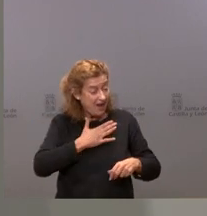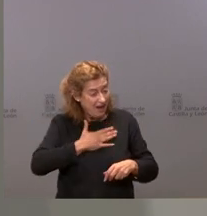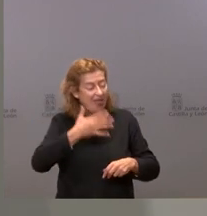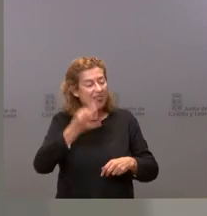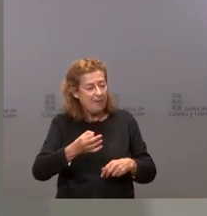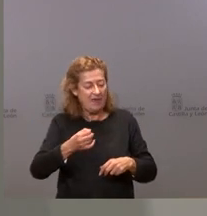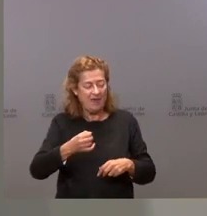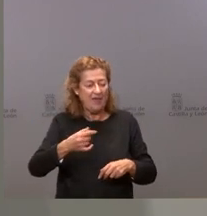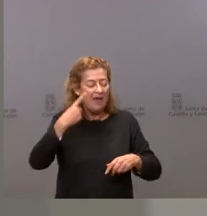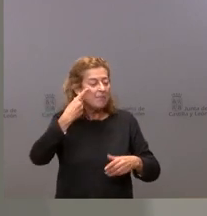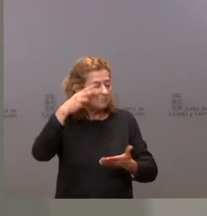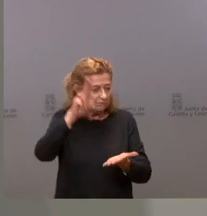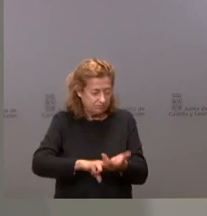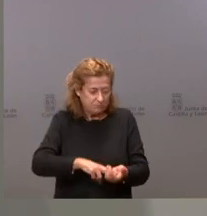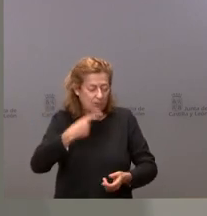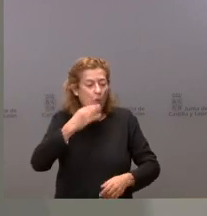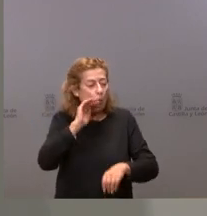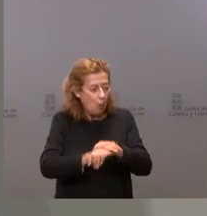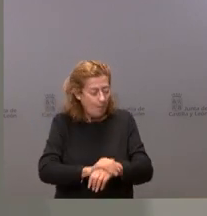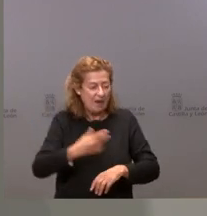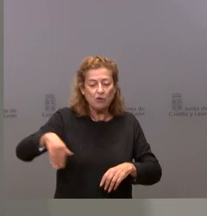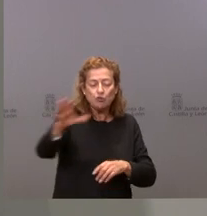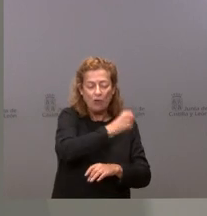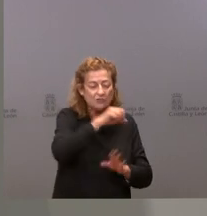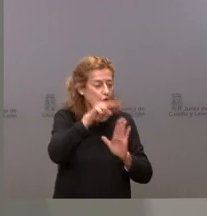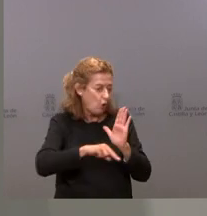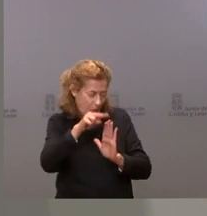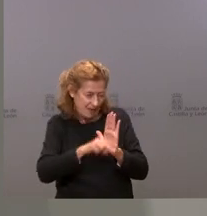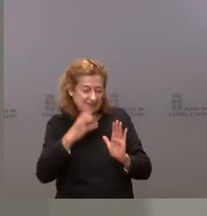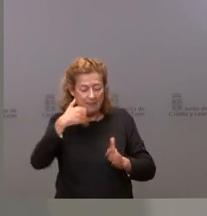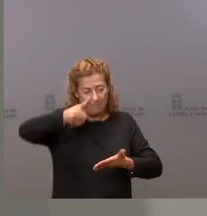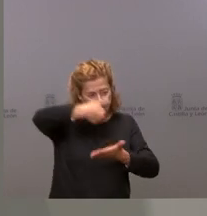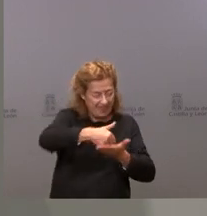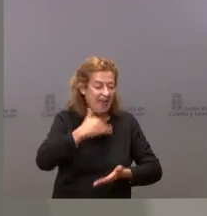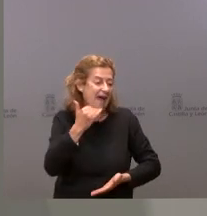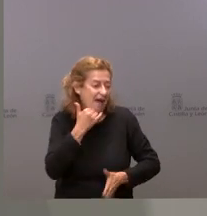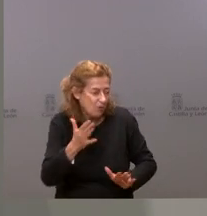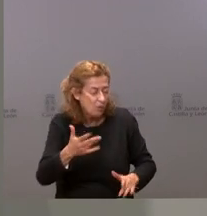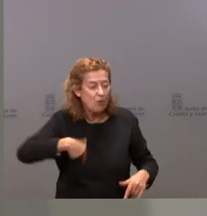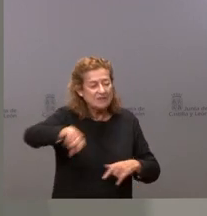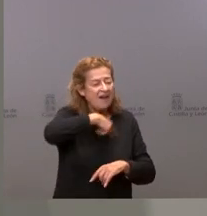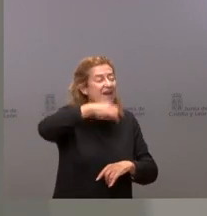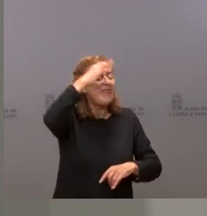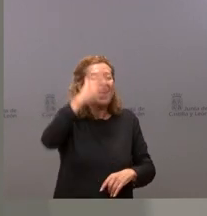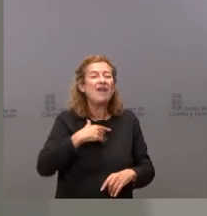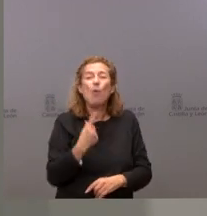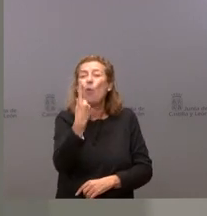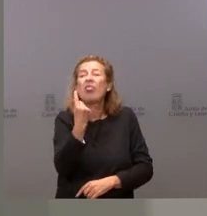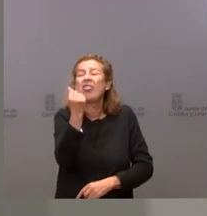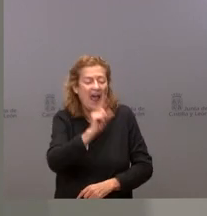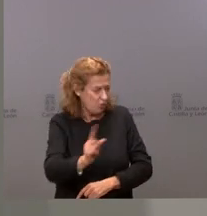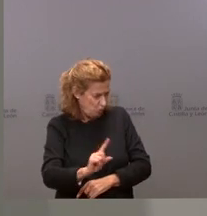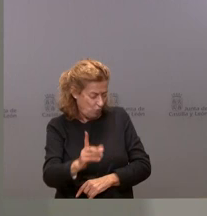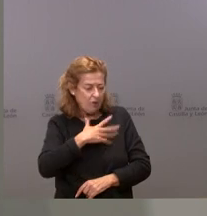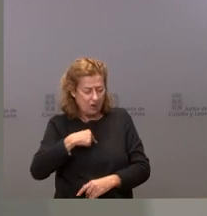el garantizar el cumplimiento de toda la normativa. Nuestra idea es que no se trata solo de un día, sino de abordar la